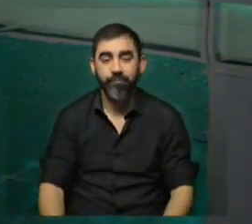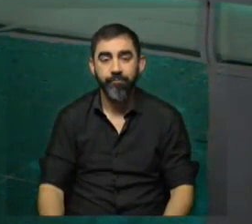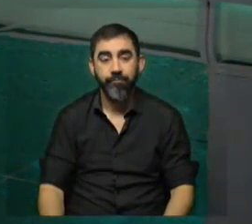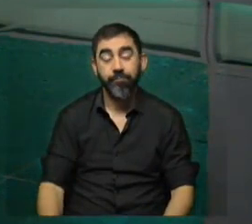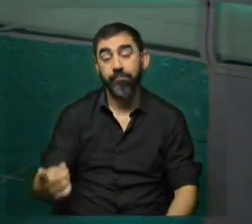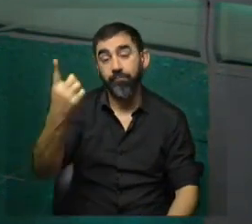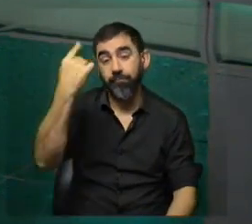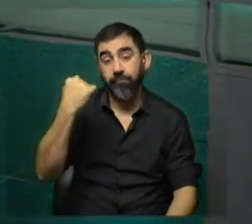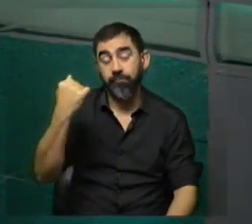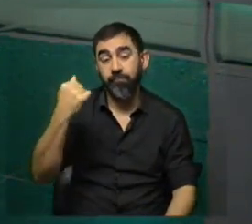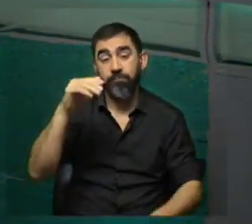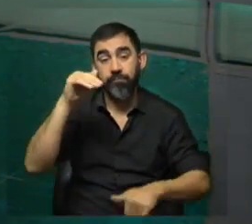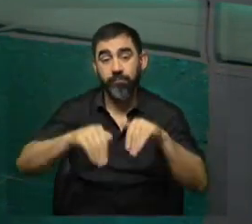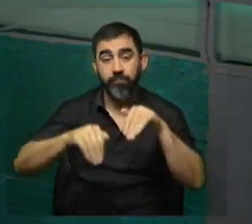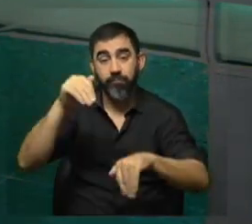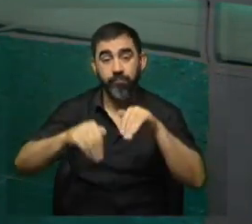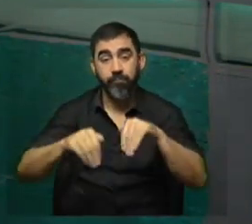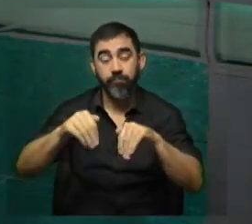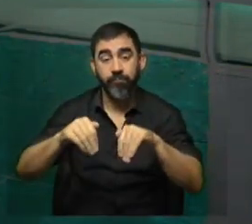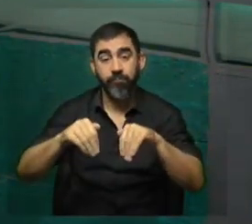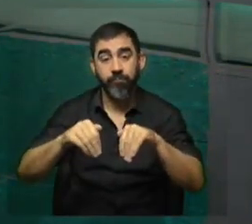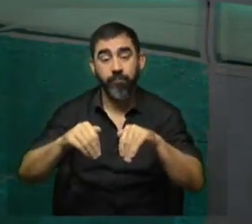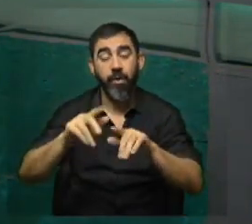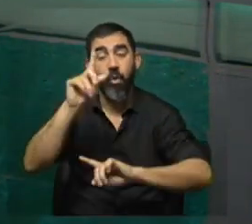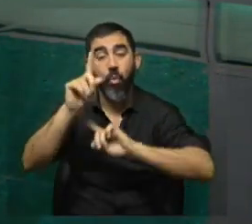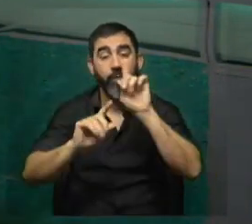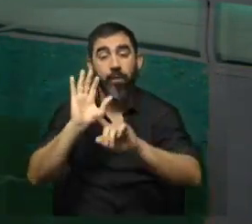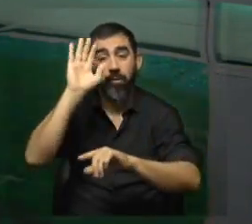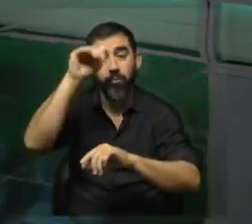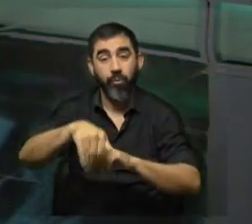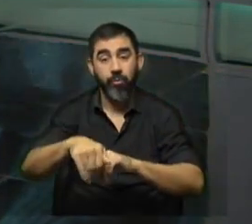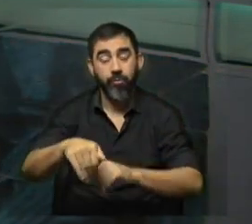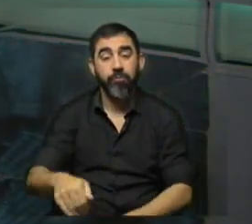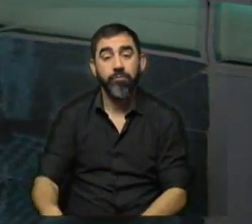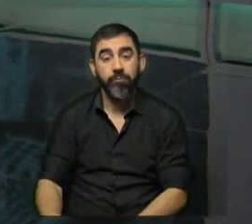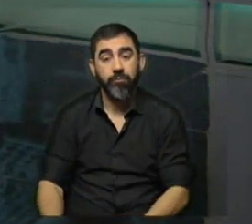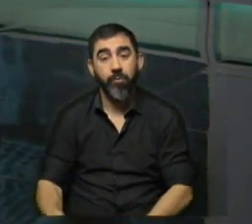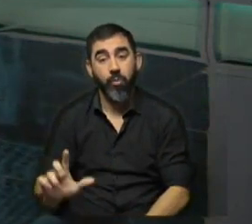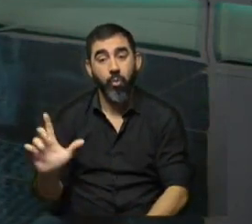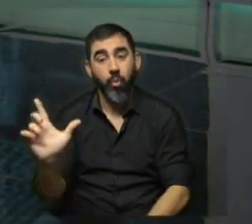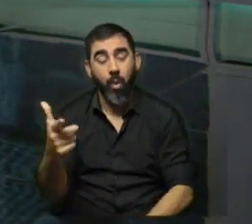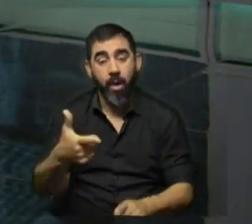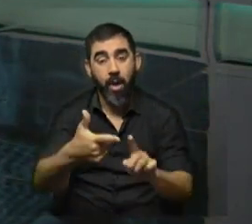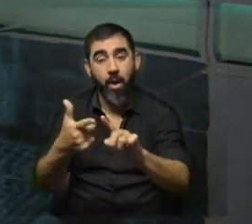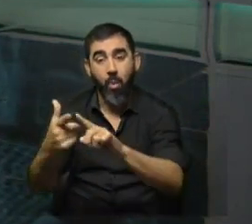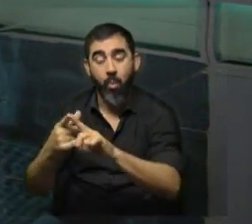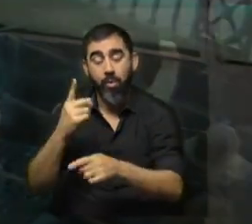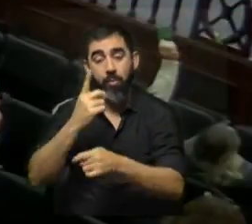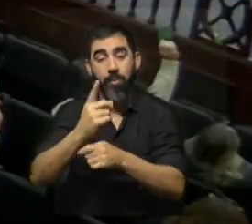ayer hubo votación en la mayor casa de estudios, estamos hablando de la universidad, no hubo resolución en esta primera